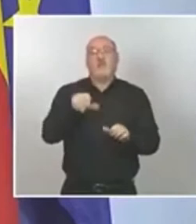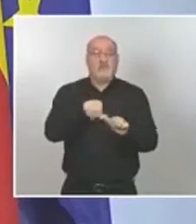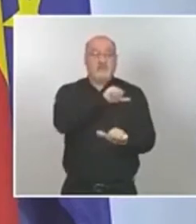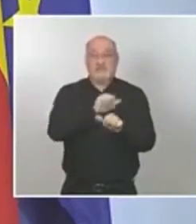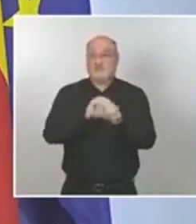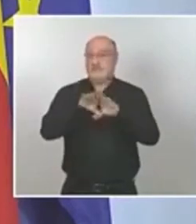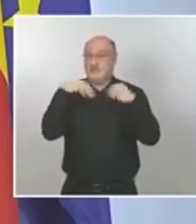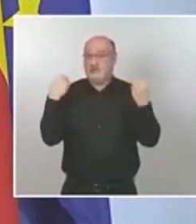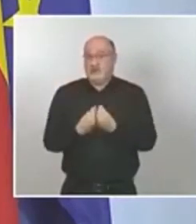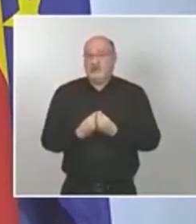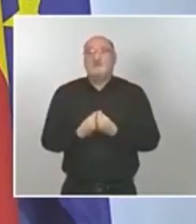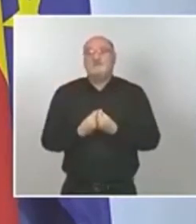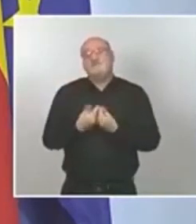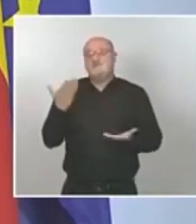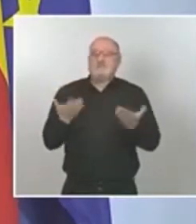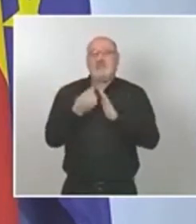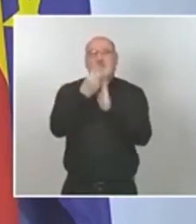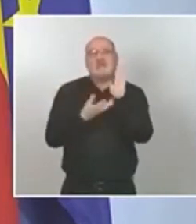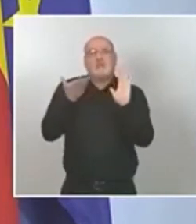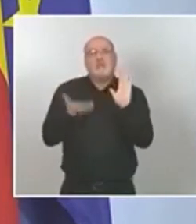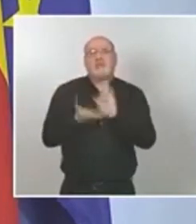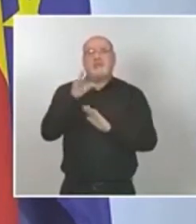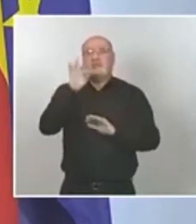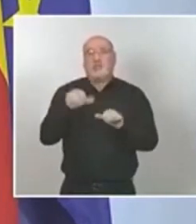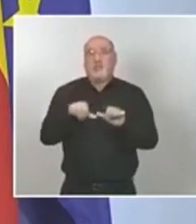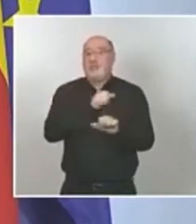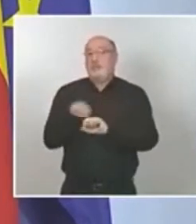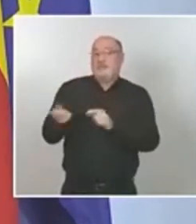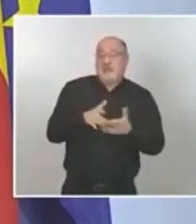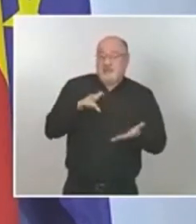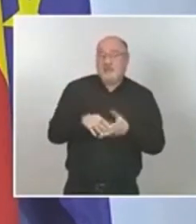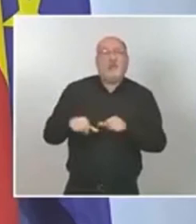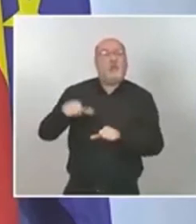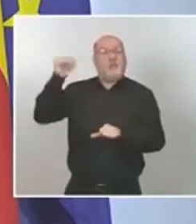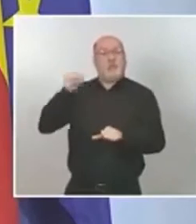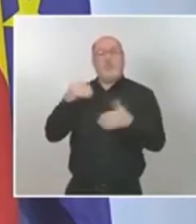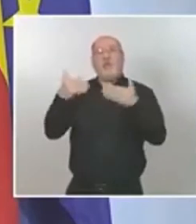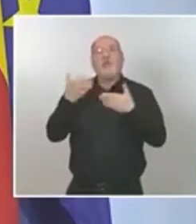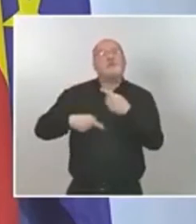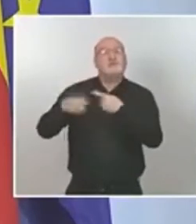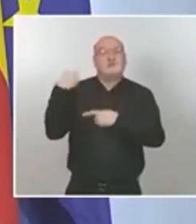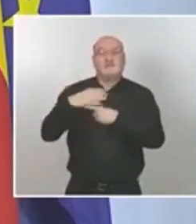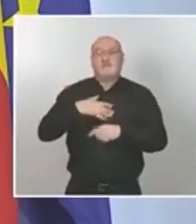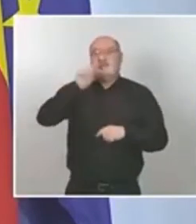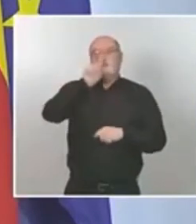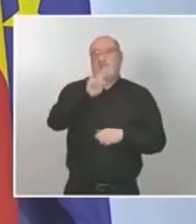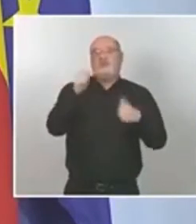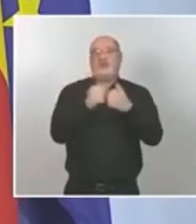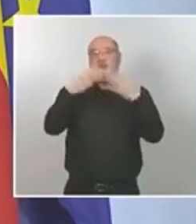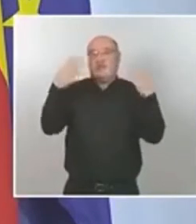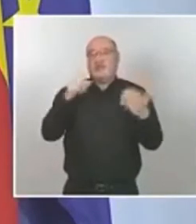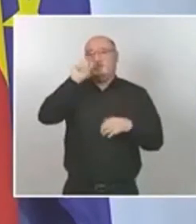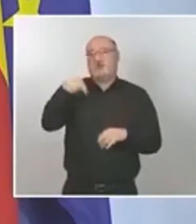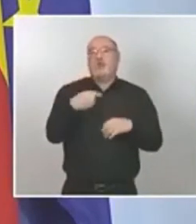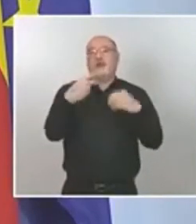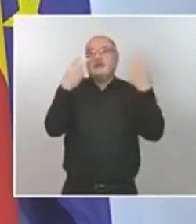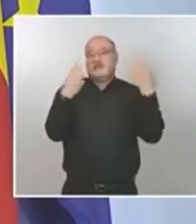barajamos es muy similar hoy a la que teníamos el jueves pasado es de 128 con 71 casos por 100 mil